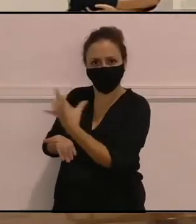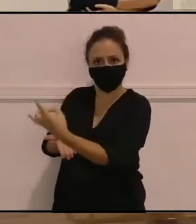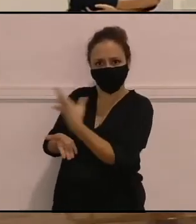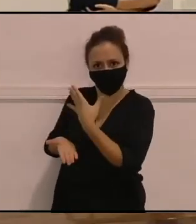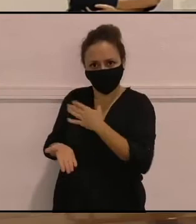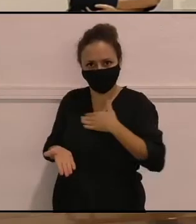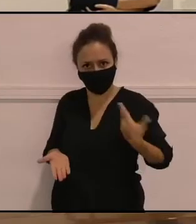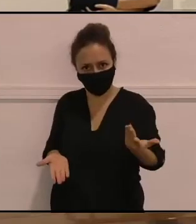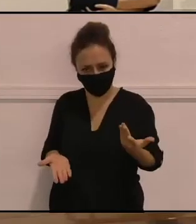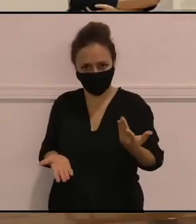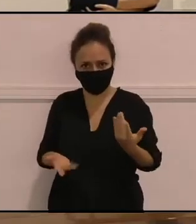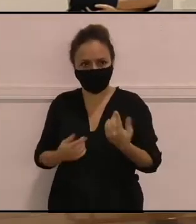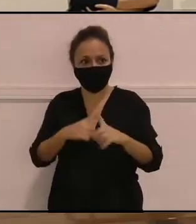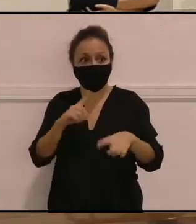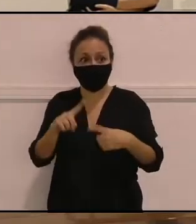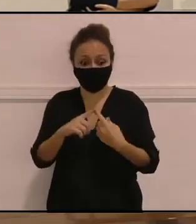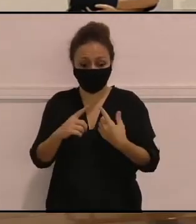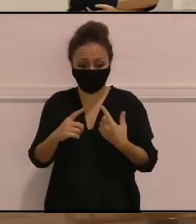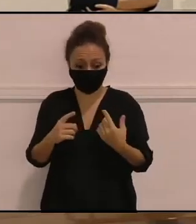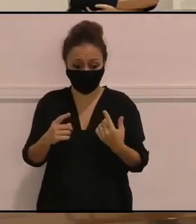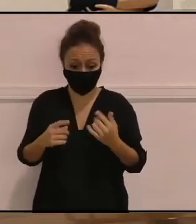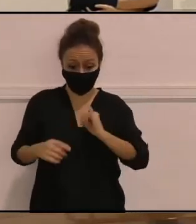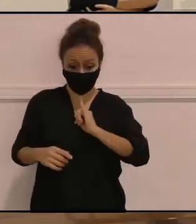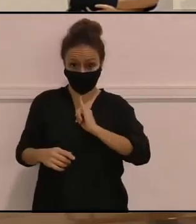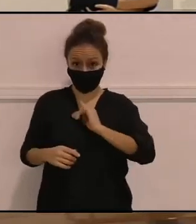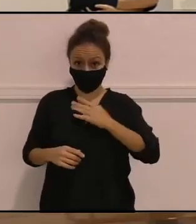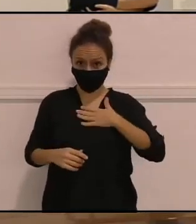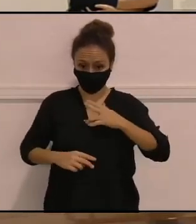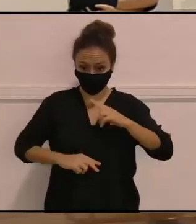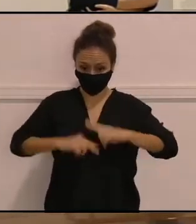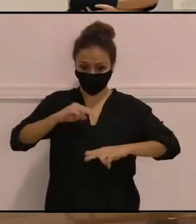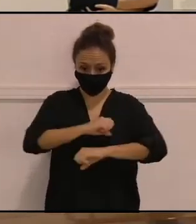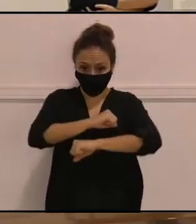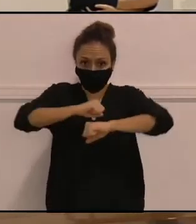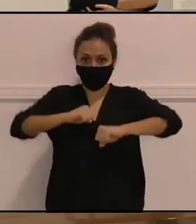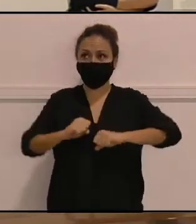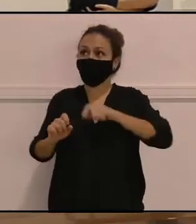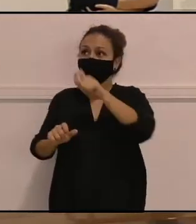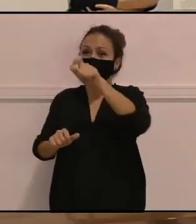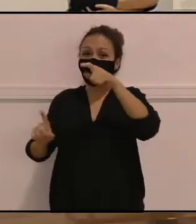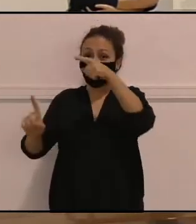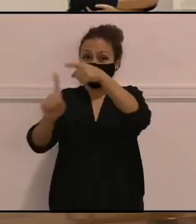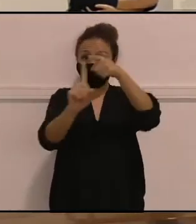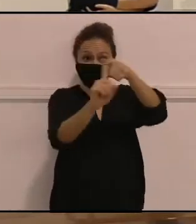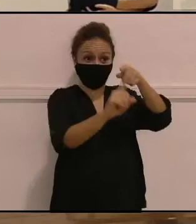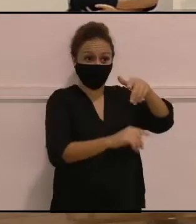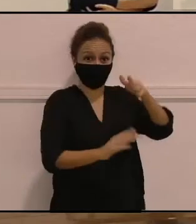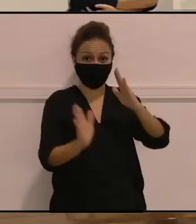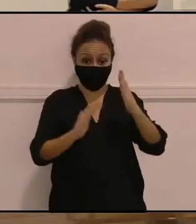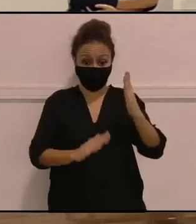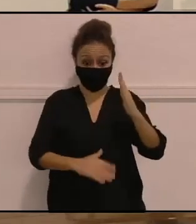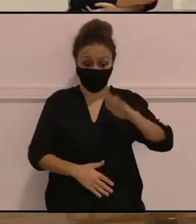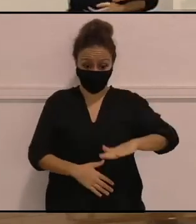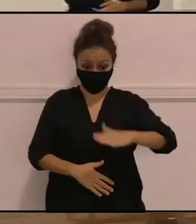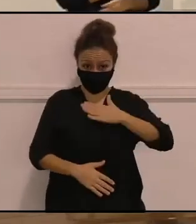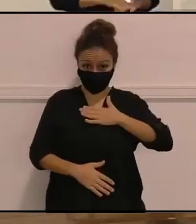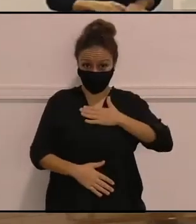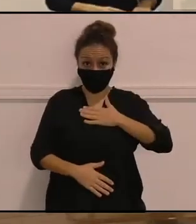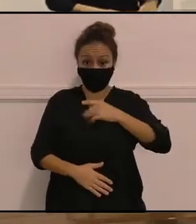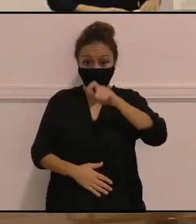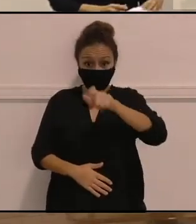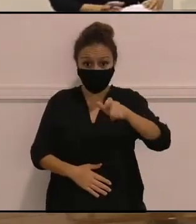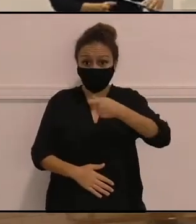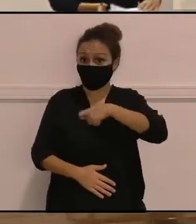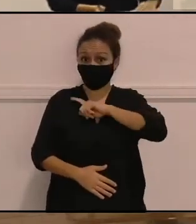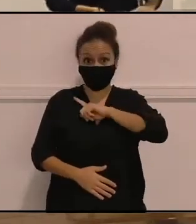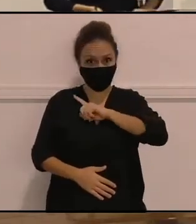mi construcción de identidad, mis referentes durante la infancia no son españoles, ¿no? Yo